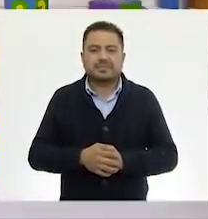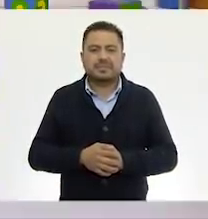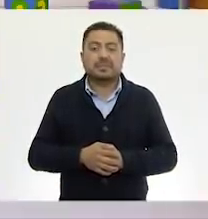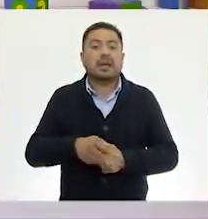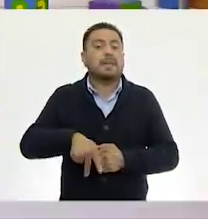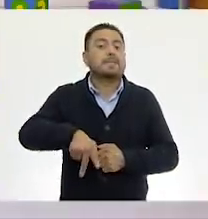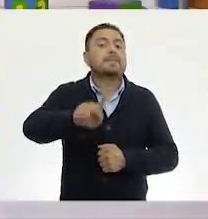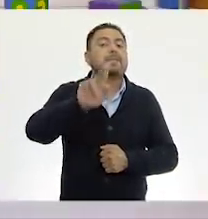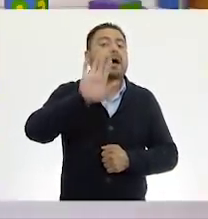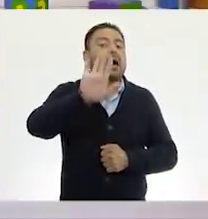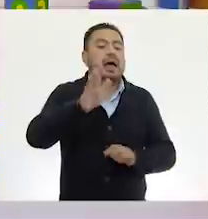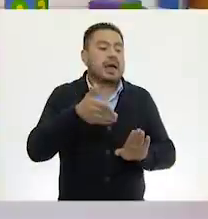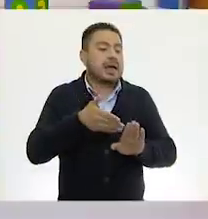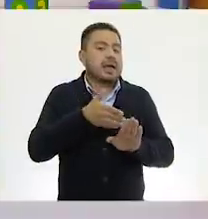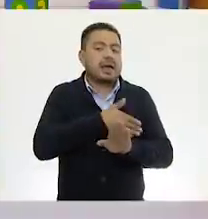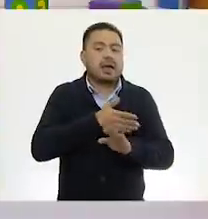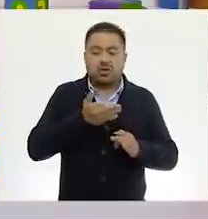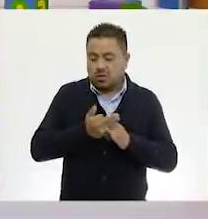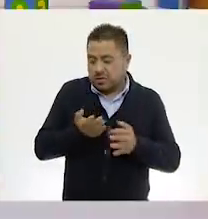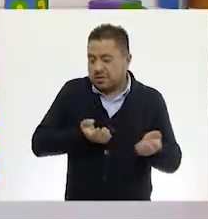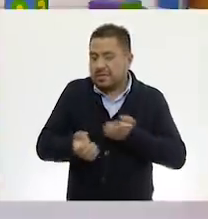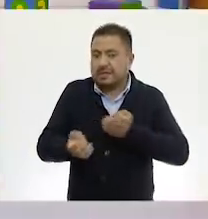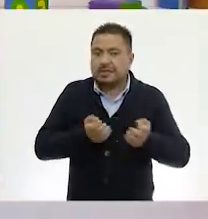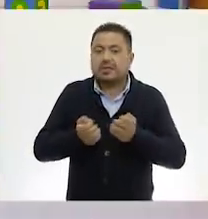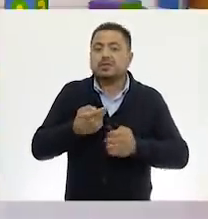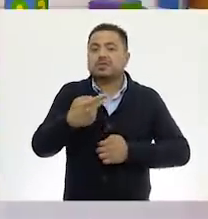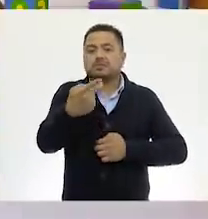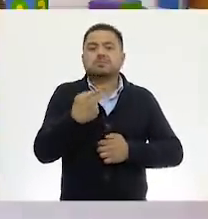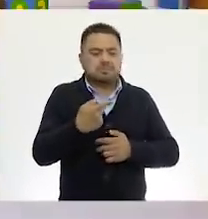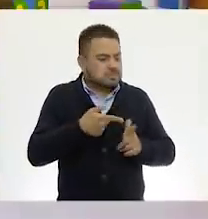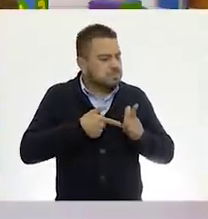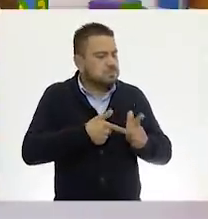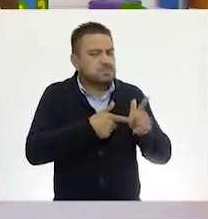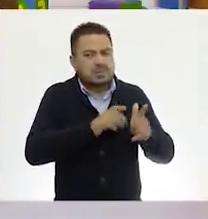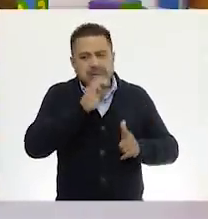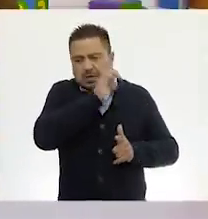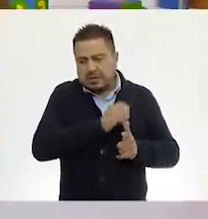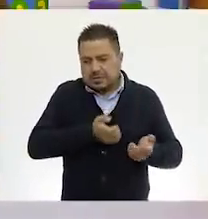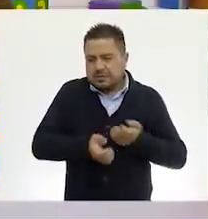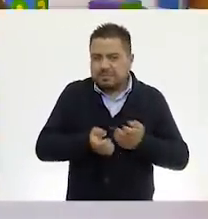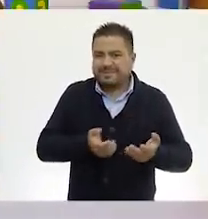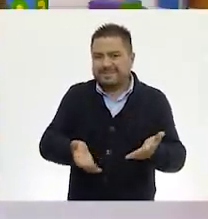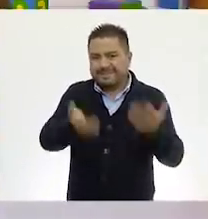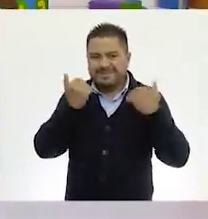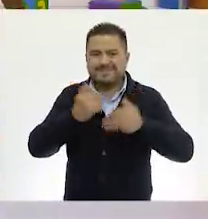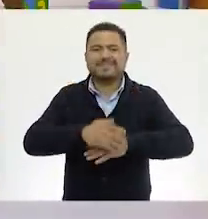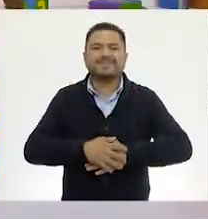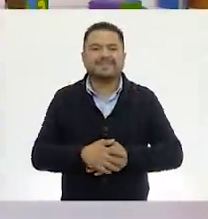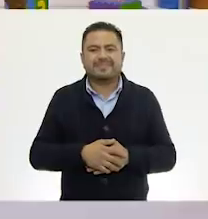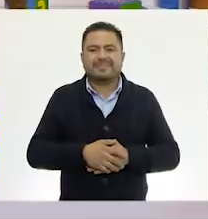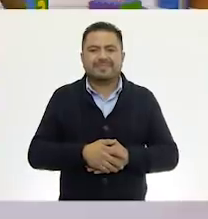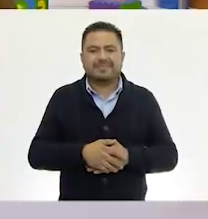Pero antes, vamos a una pausa activa y tú y yo vamos a hacer un calentamiento para poder también.